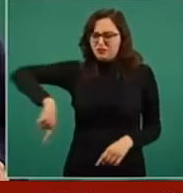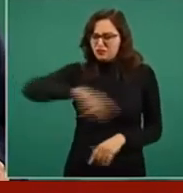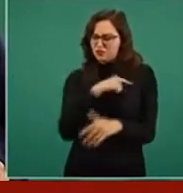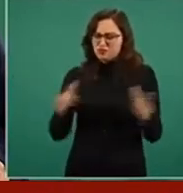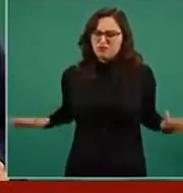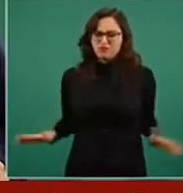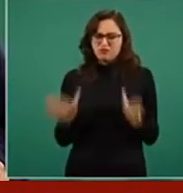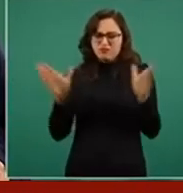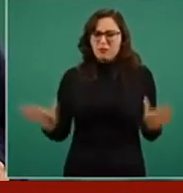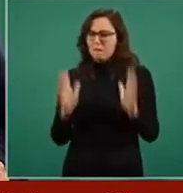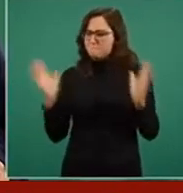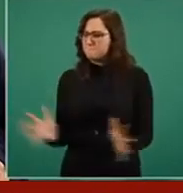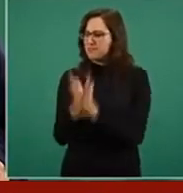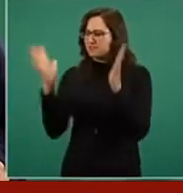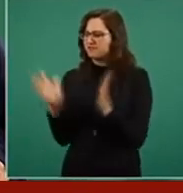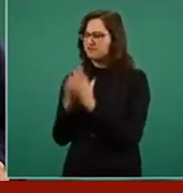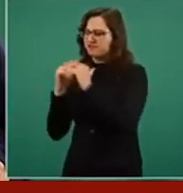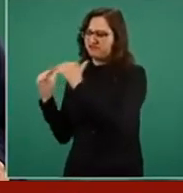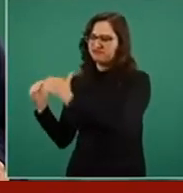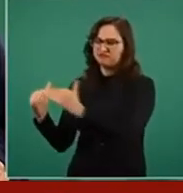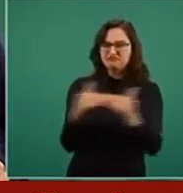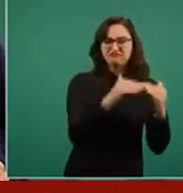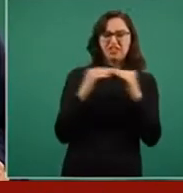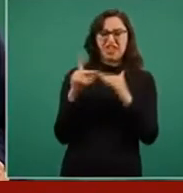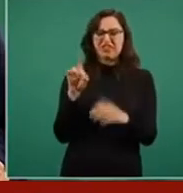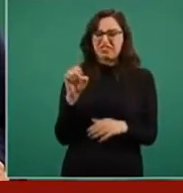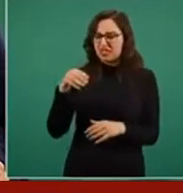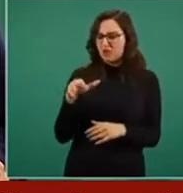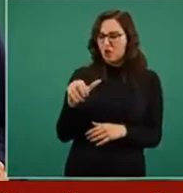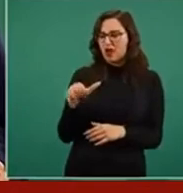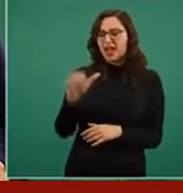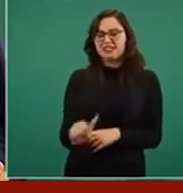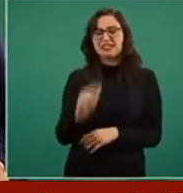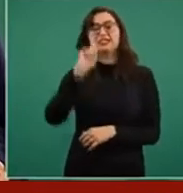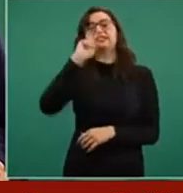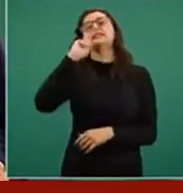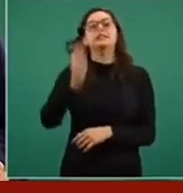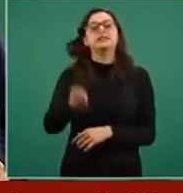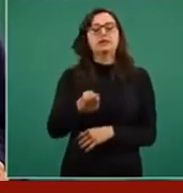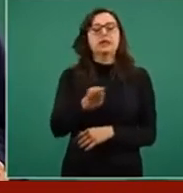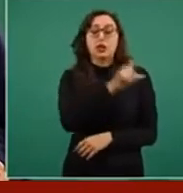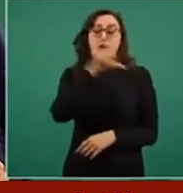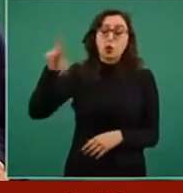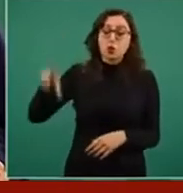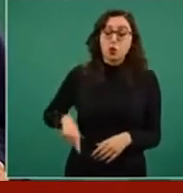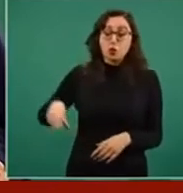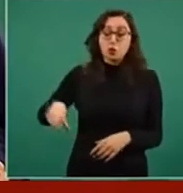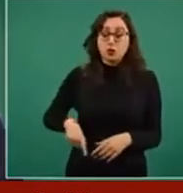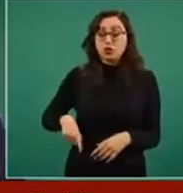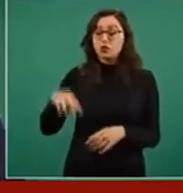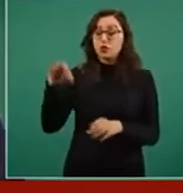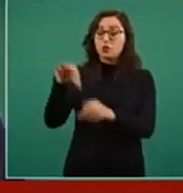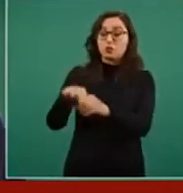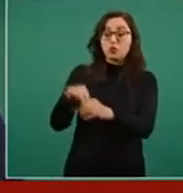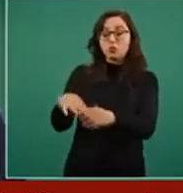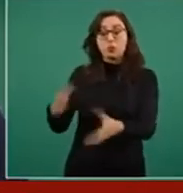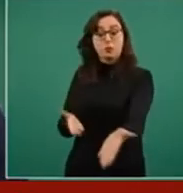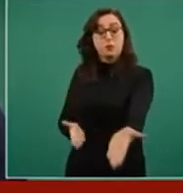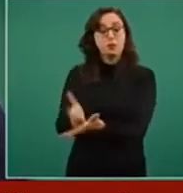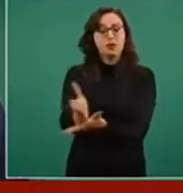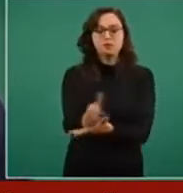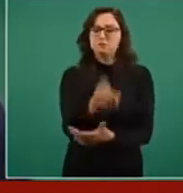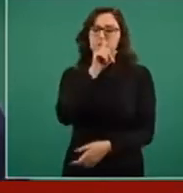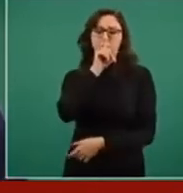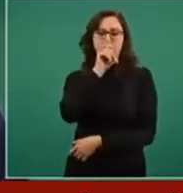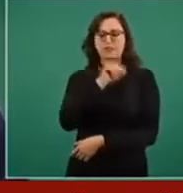¿Qué significa eso en la práctica? Que el gobierno no actúe en los procesos electorales, que no se utilice